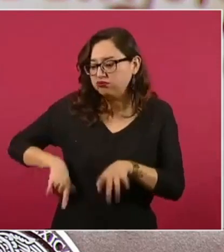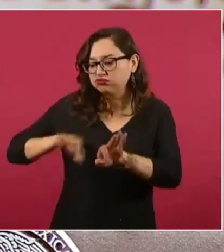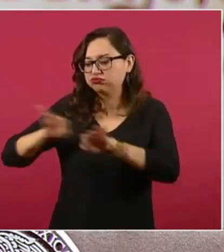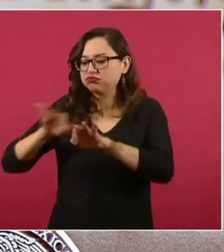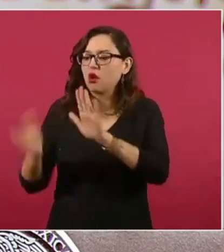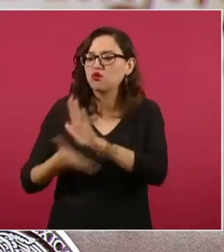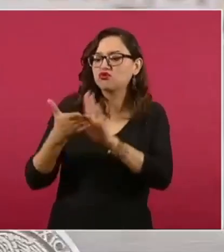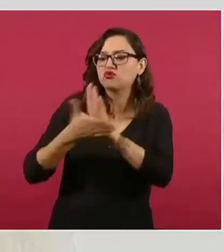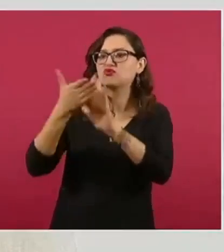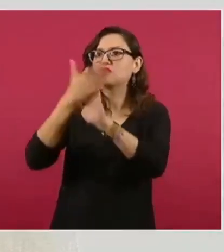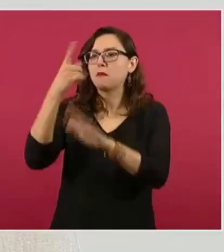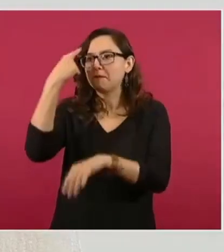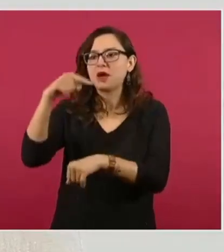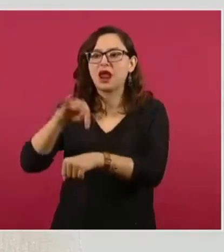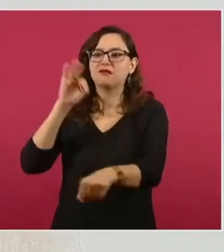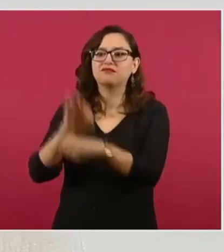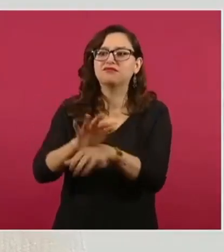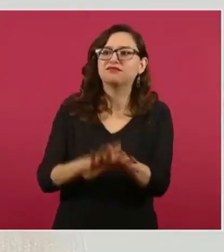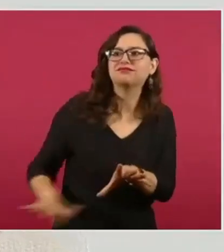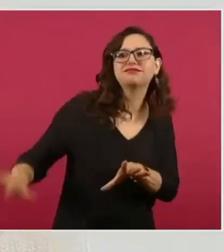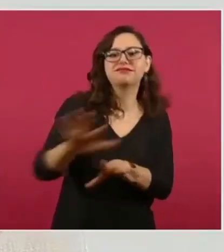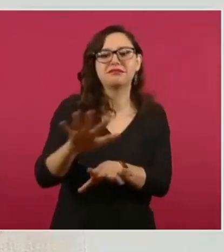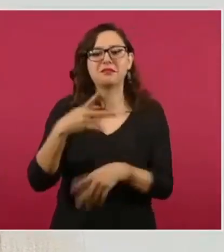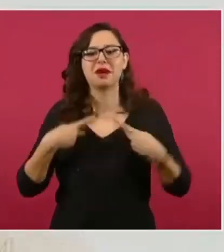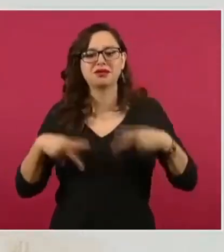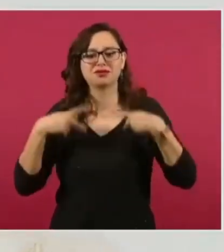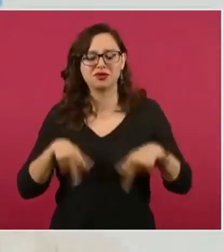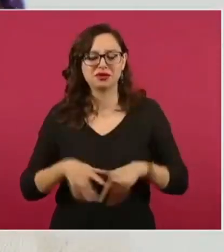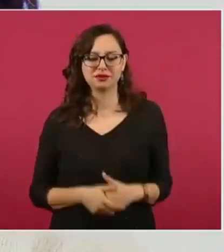son de amplio beneficio social.